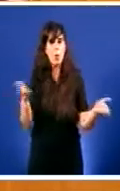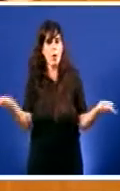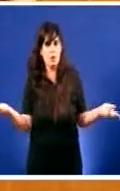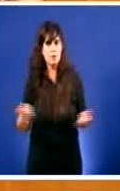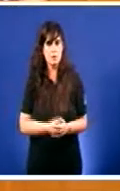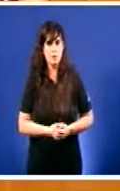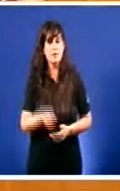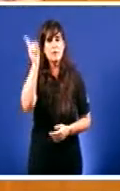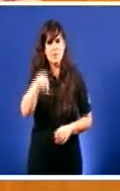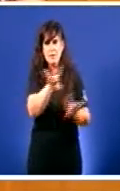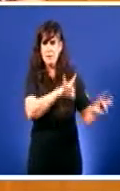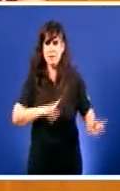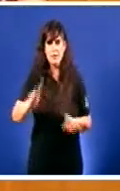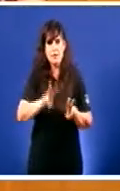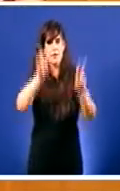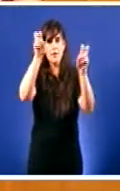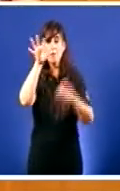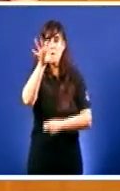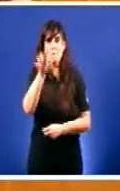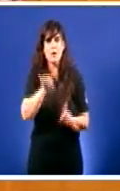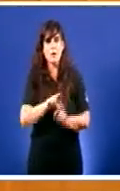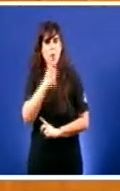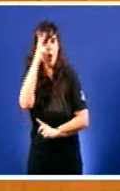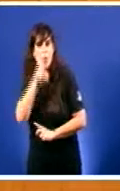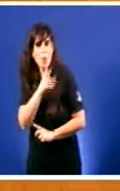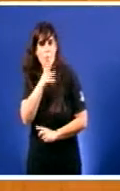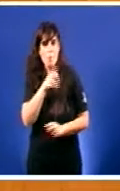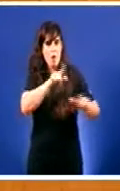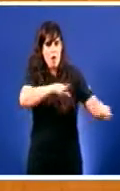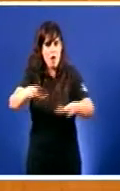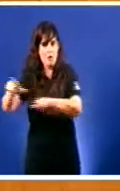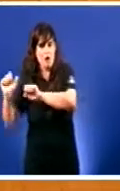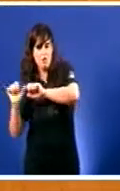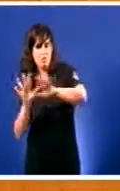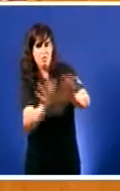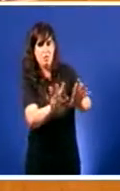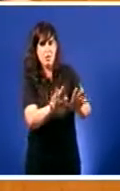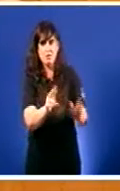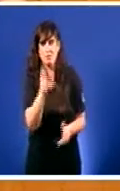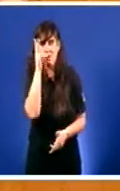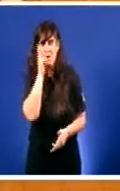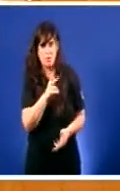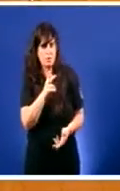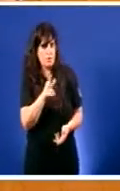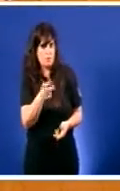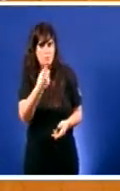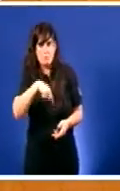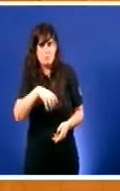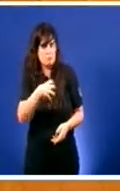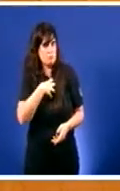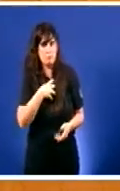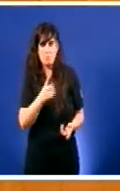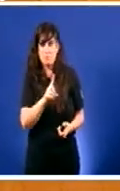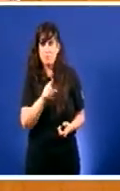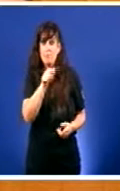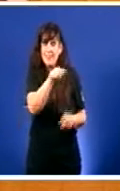Este país non se pode permitir o luxo de ter un millón de hectáreas abandonadas A movilización desa terra debería de ser